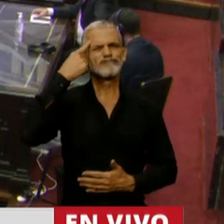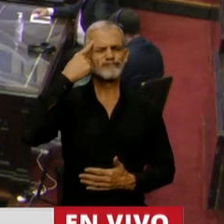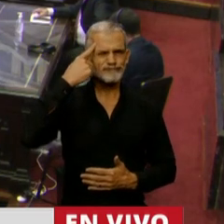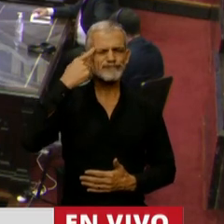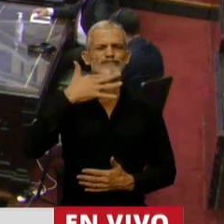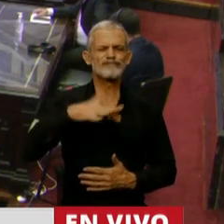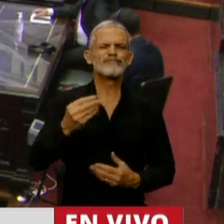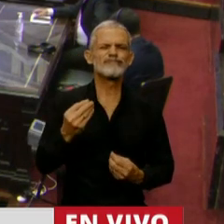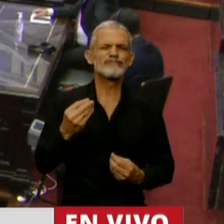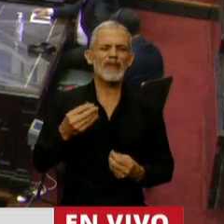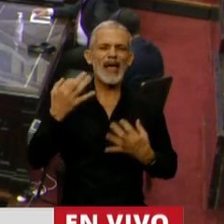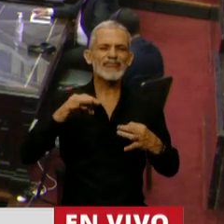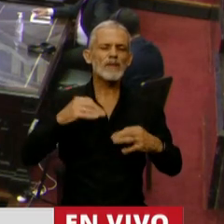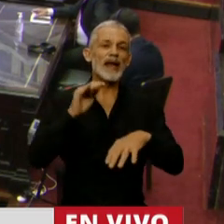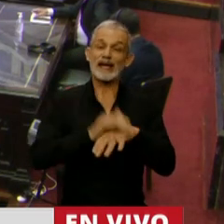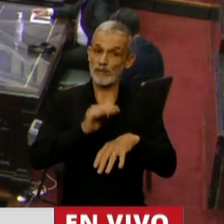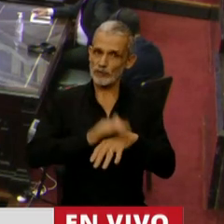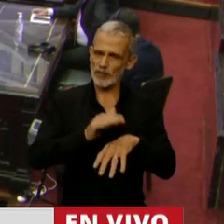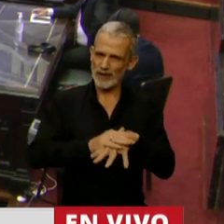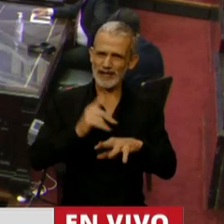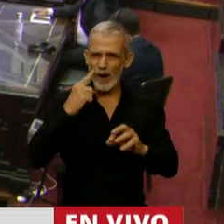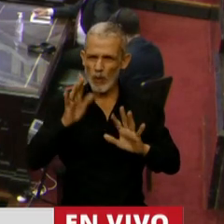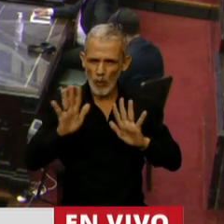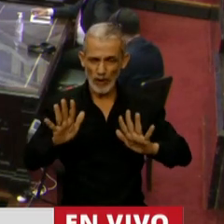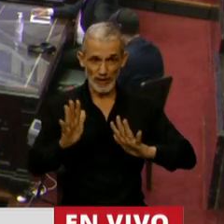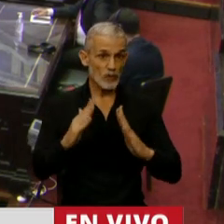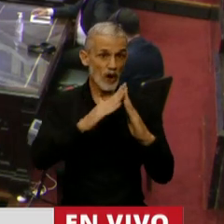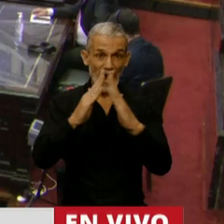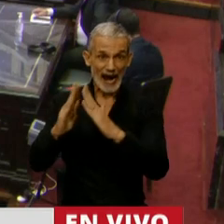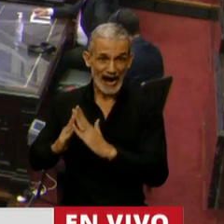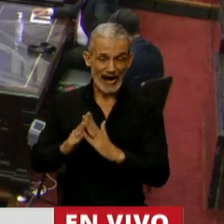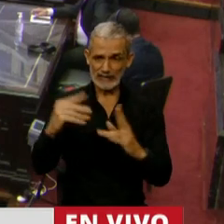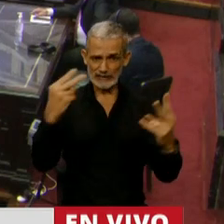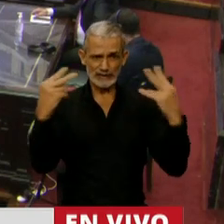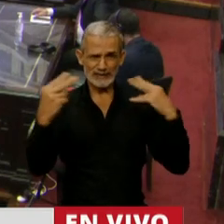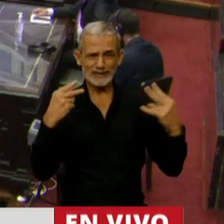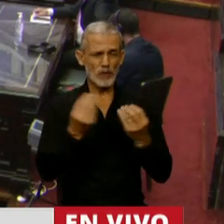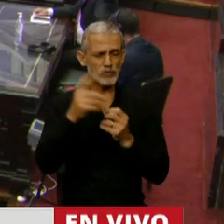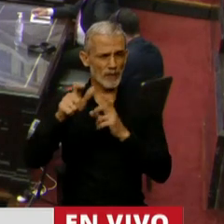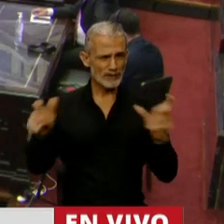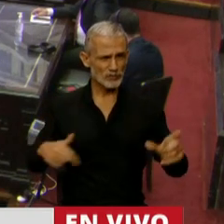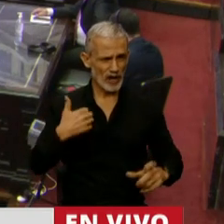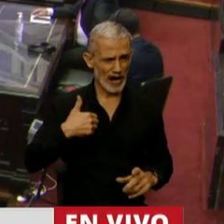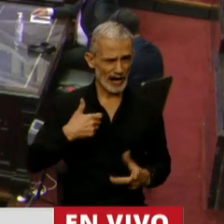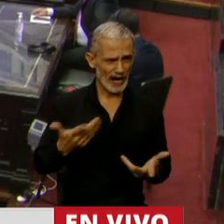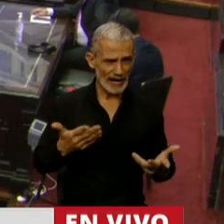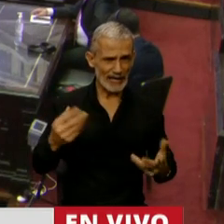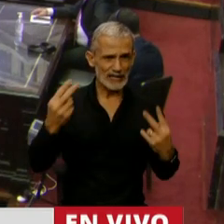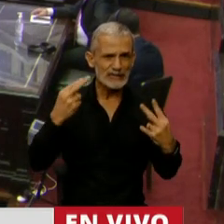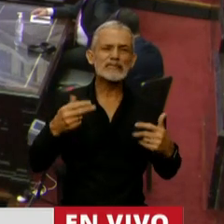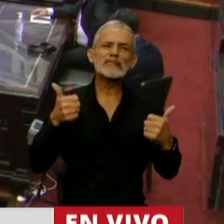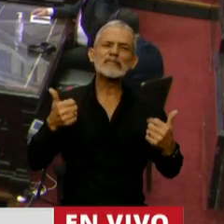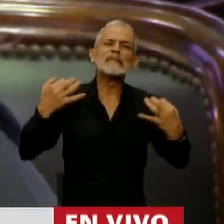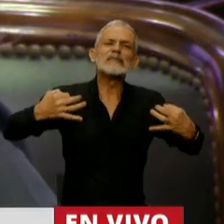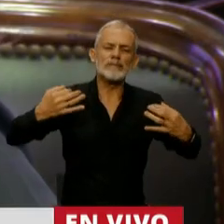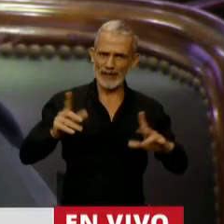teníamos que hacer con absoluta responsabilidad, que en su casa nos están mirando muchos argentinos que no lo están pasando